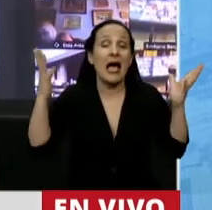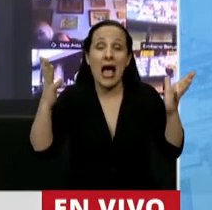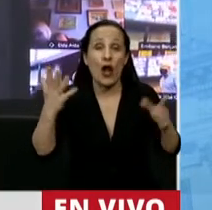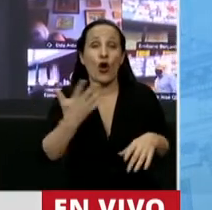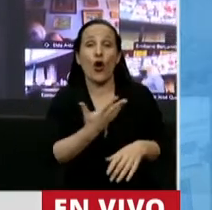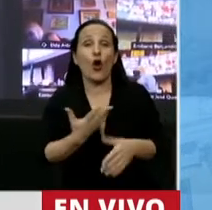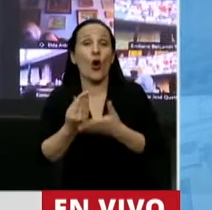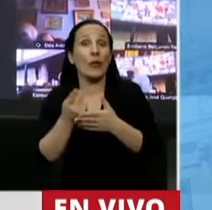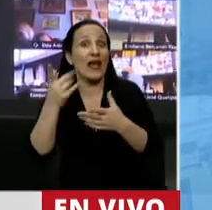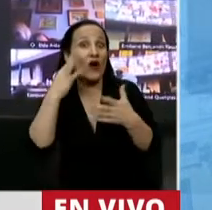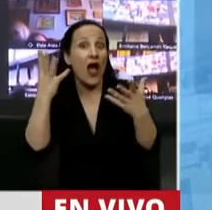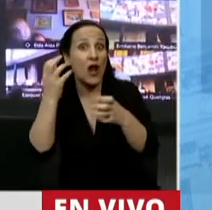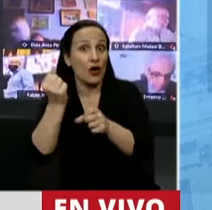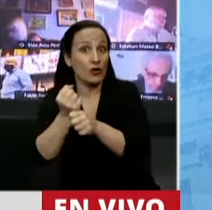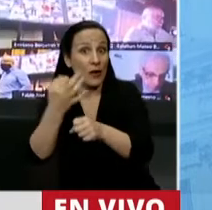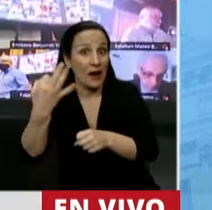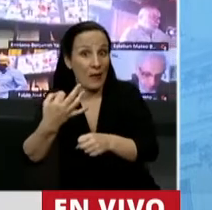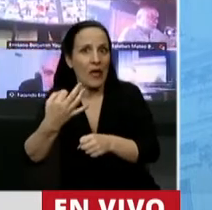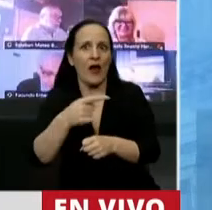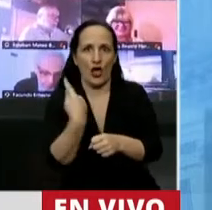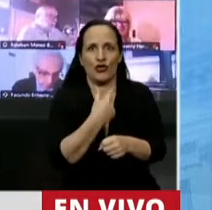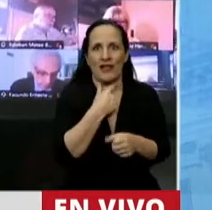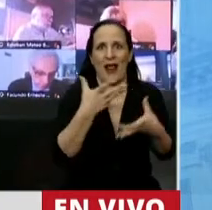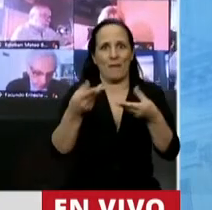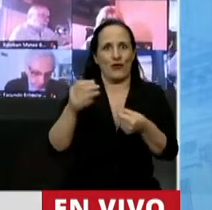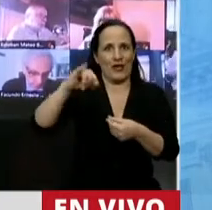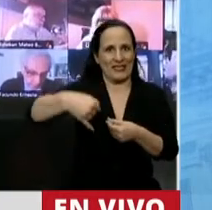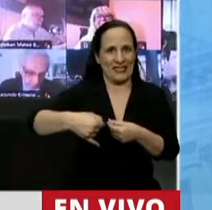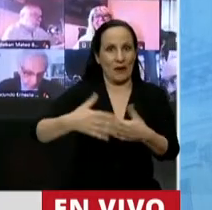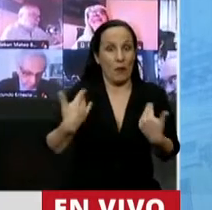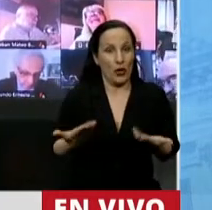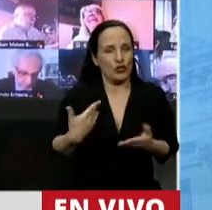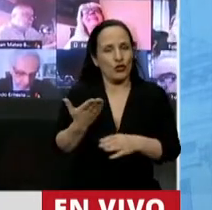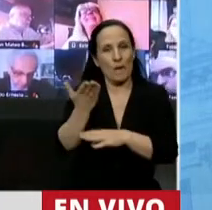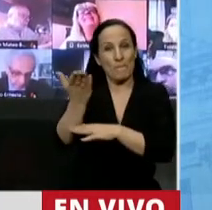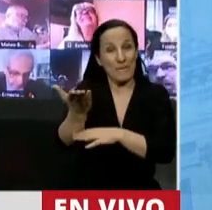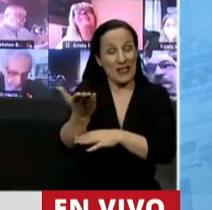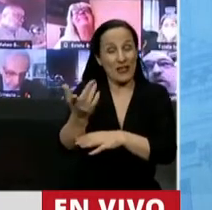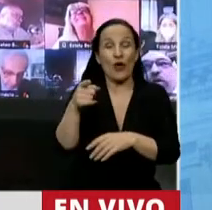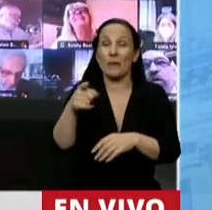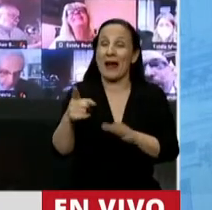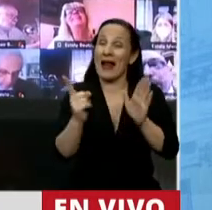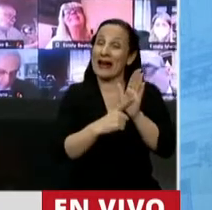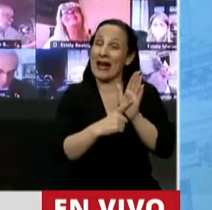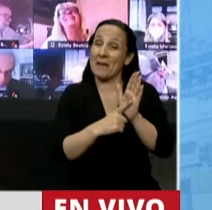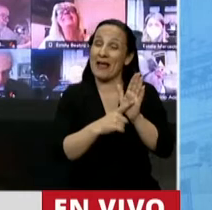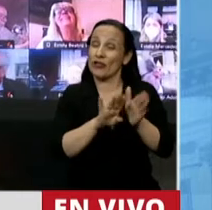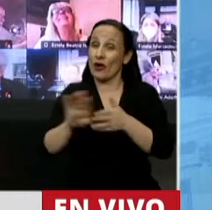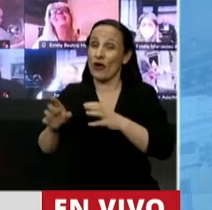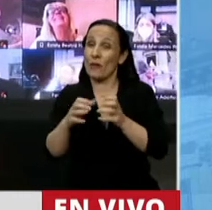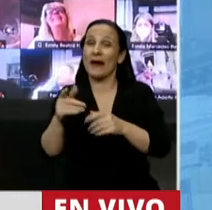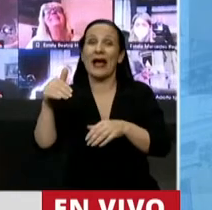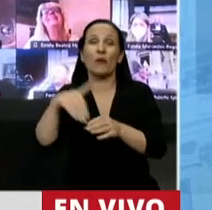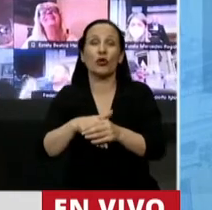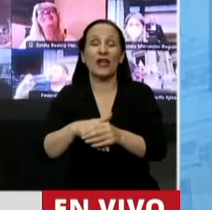a cargo hace algo bien, queremos apoyarlo. Por eso yo estoy pidiendo apartamiento de reglamento para votar el